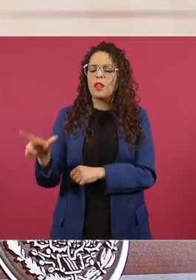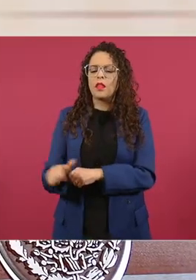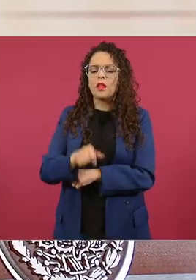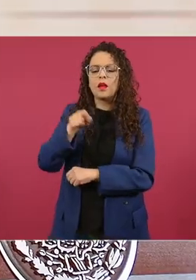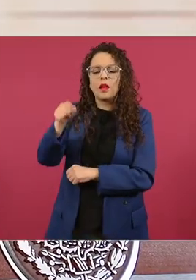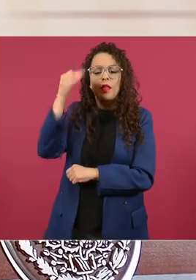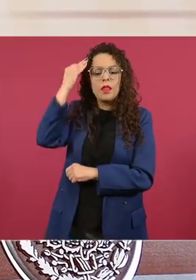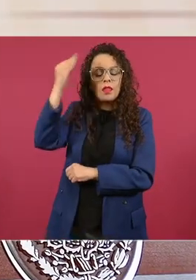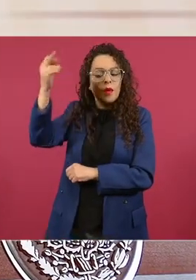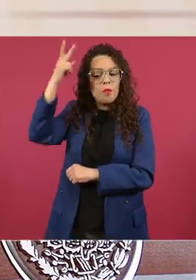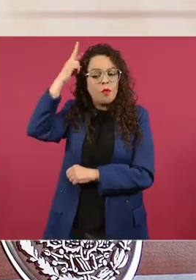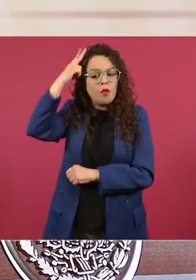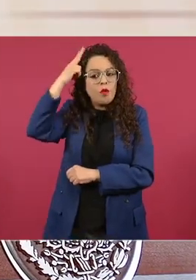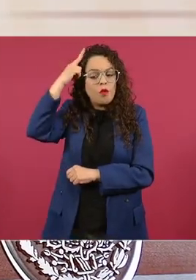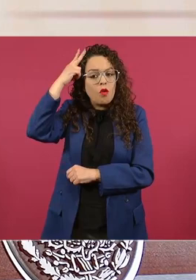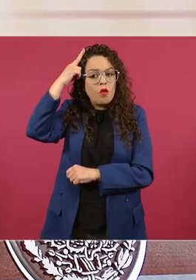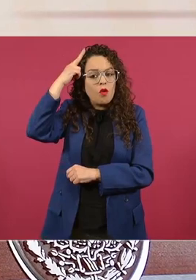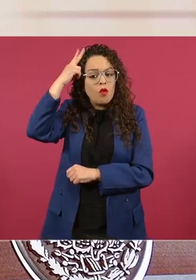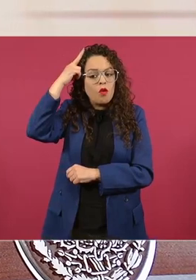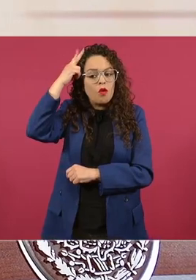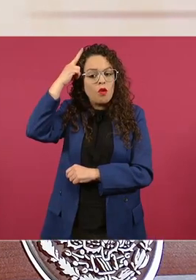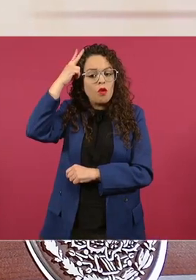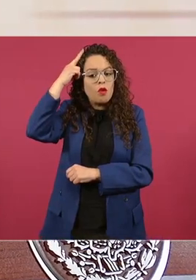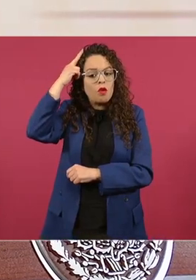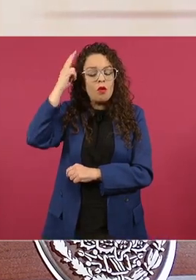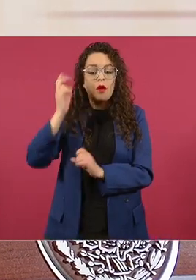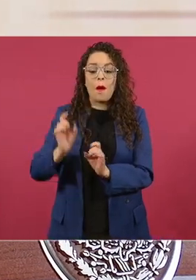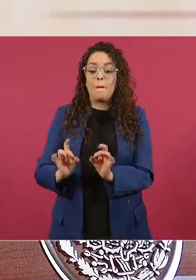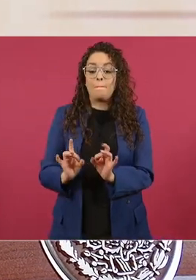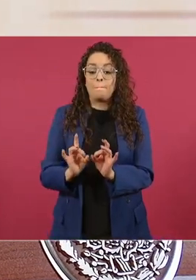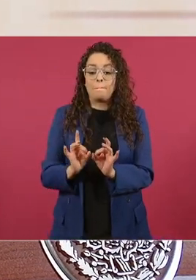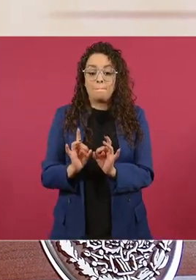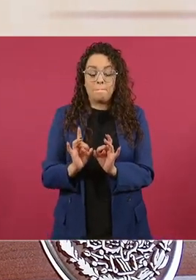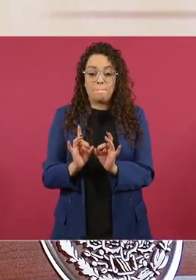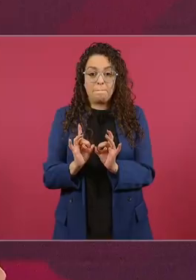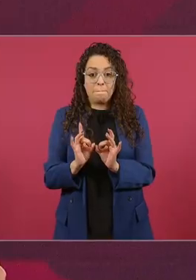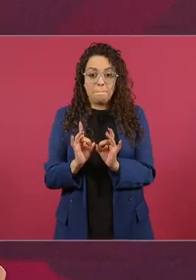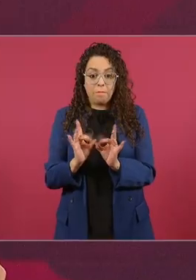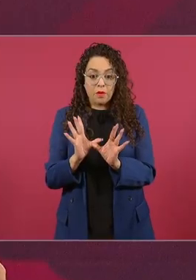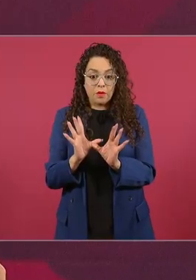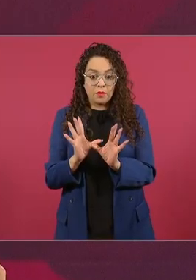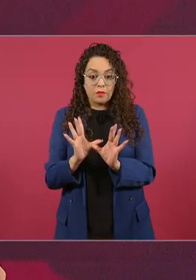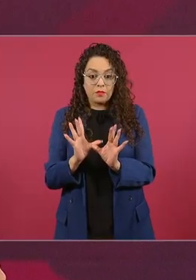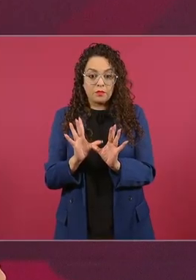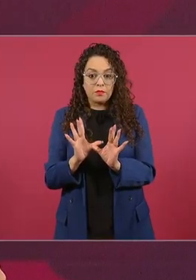pues todo se duerme